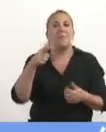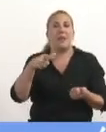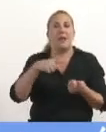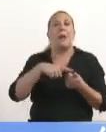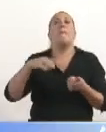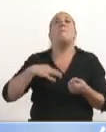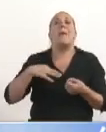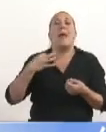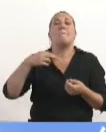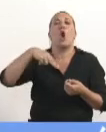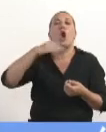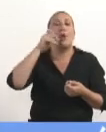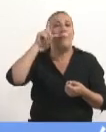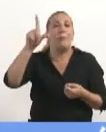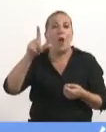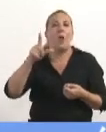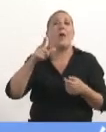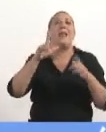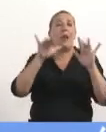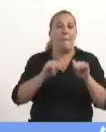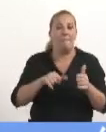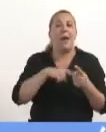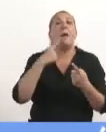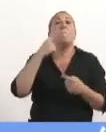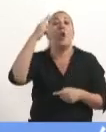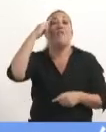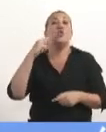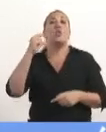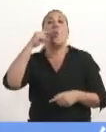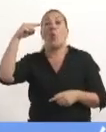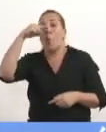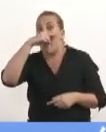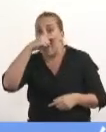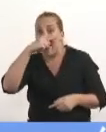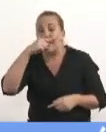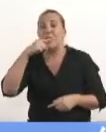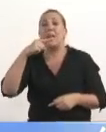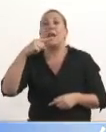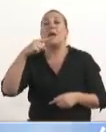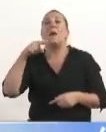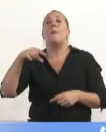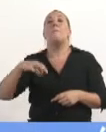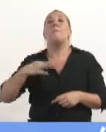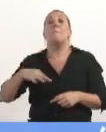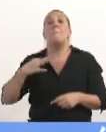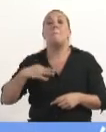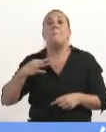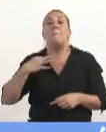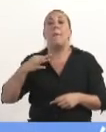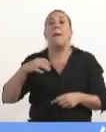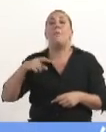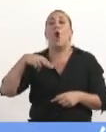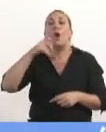Nobel de la Paz. En 1947, Bernardo Saavedra Lamas, premio Nobel de la Paz.